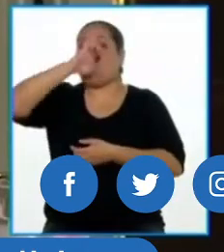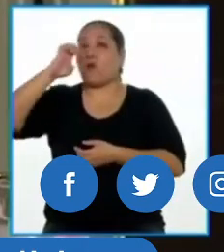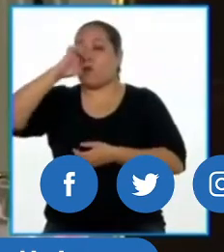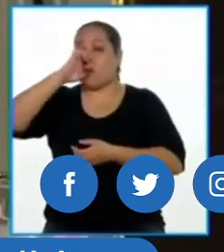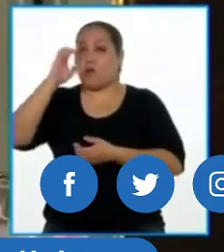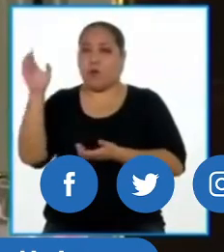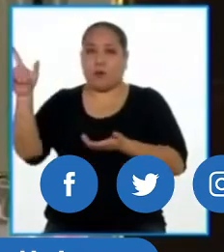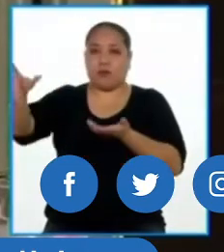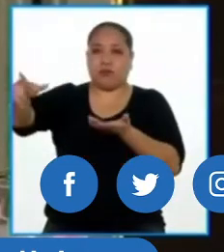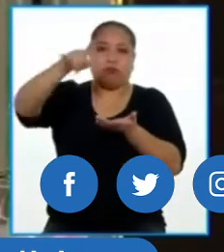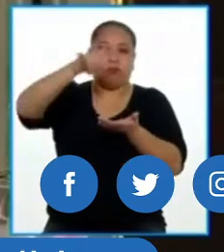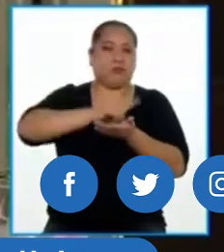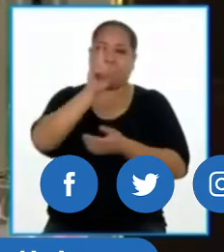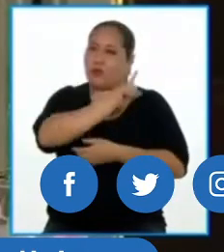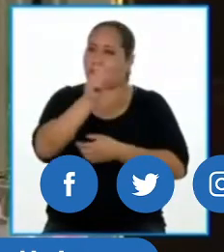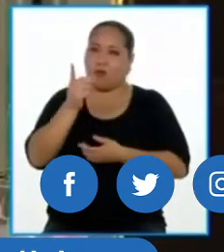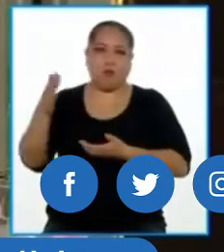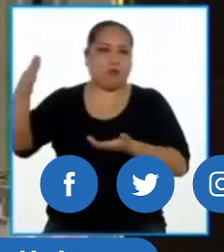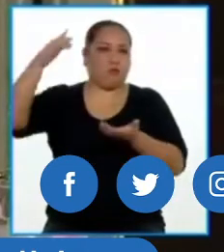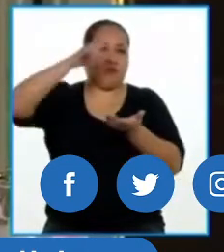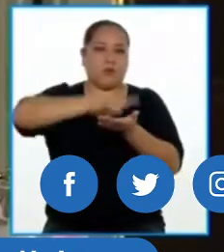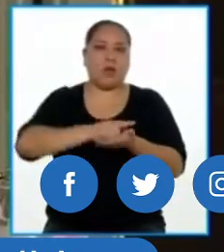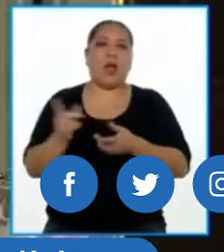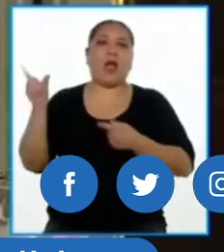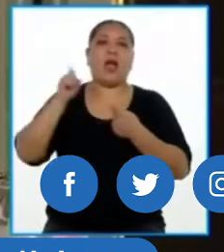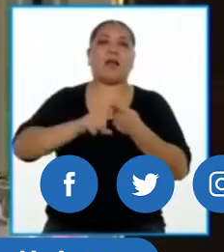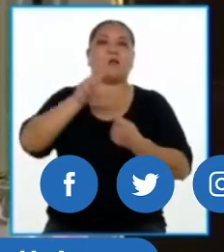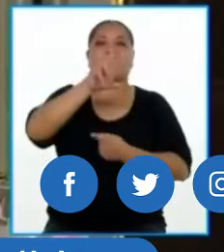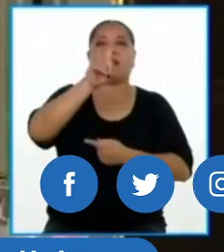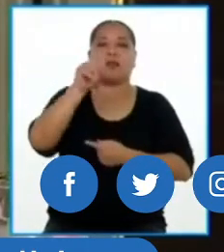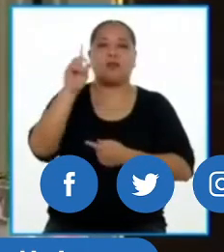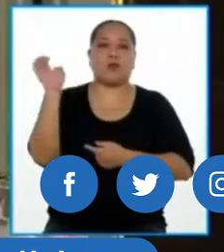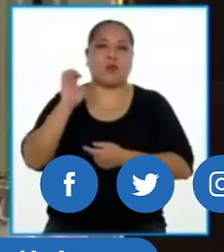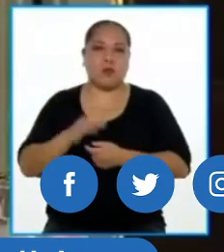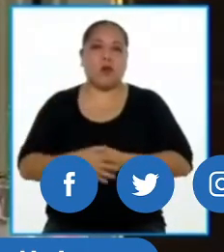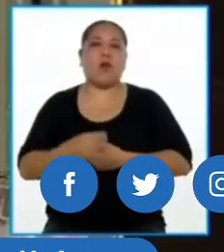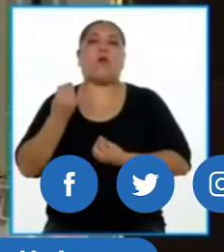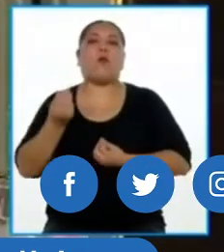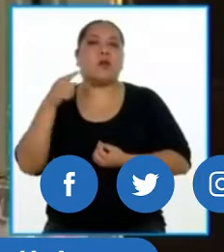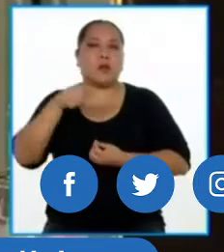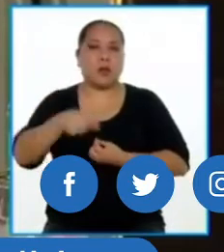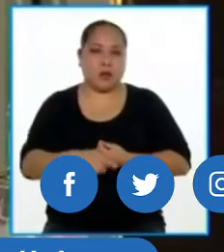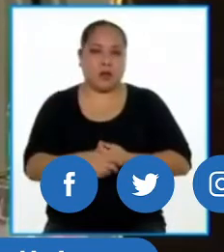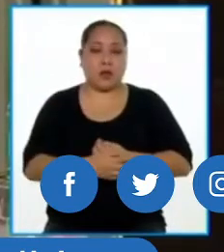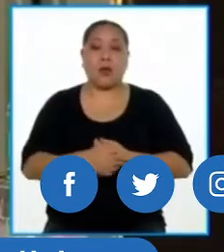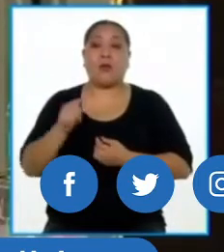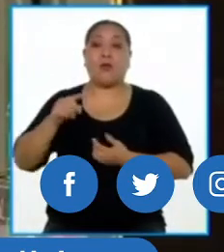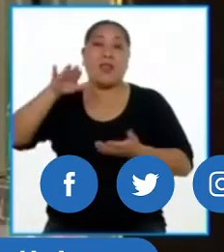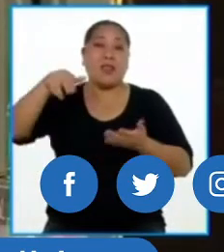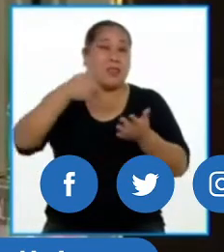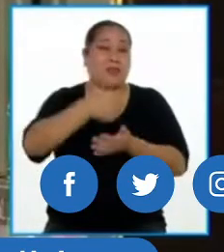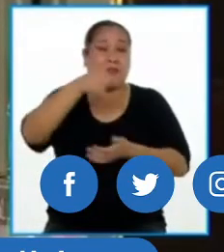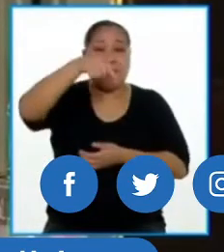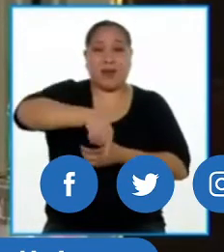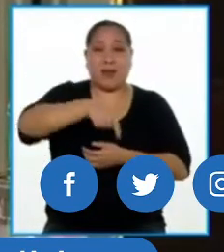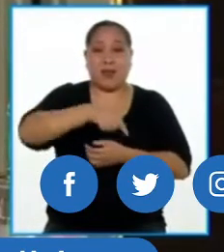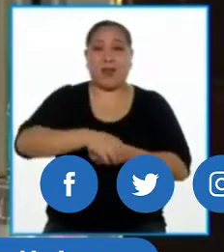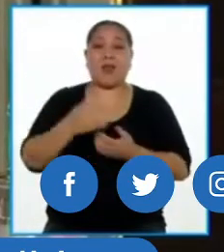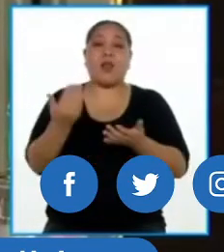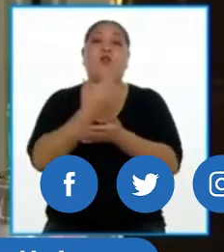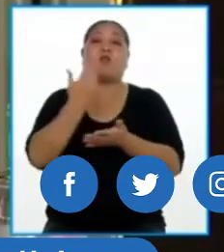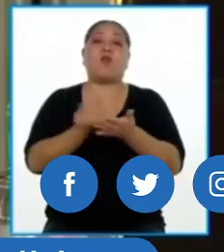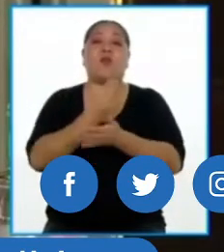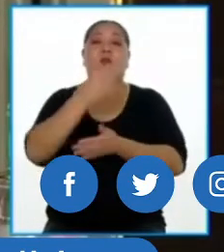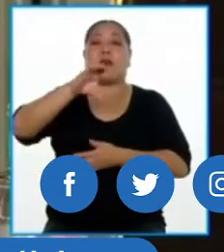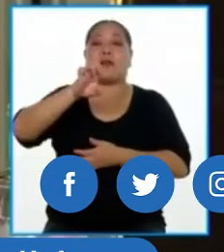treinta y uno de enero, ustedes saben que esa medida se adoptó a partir de la variante COVID, y les cedo la palabra